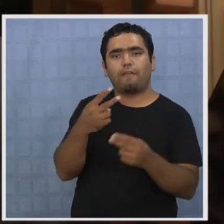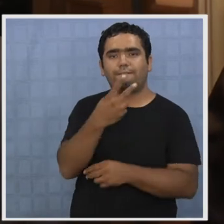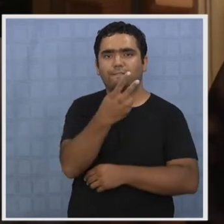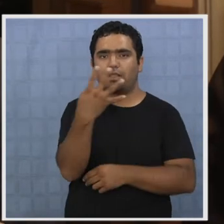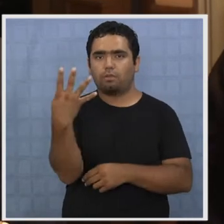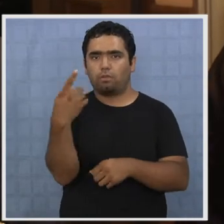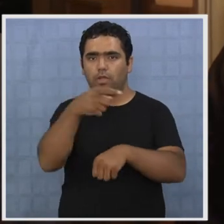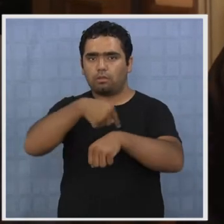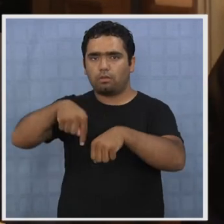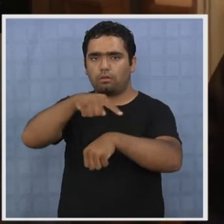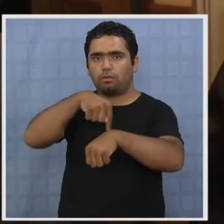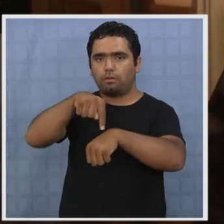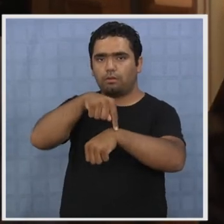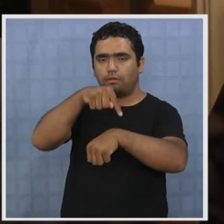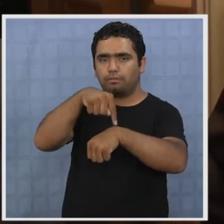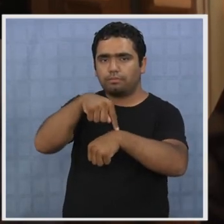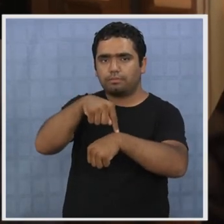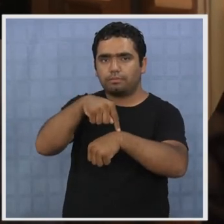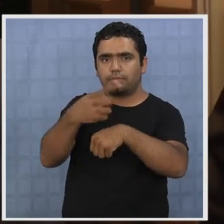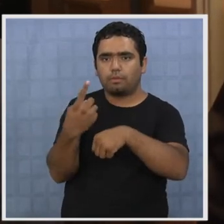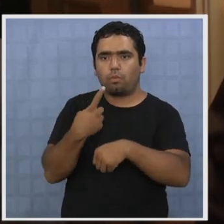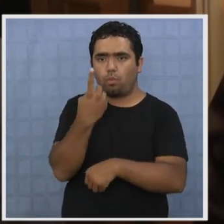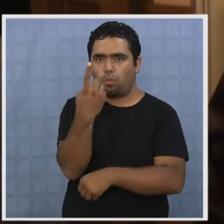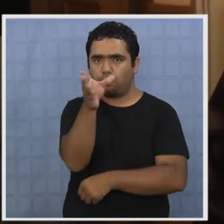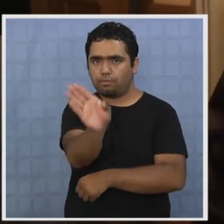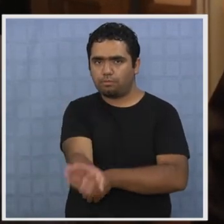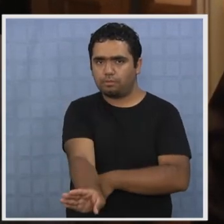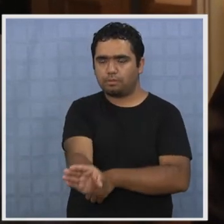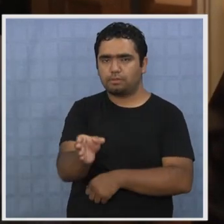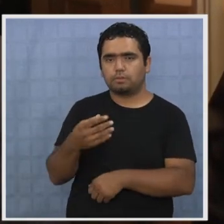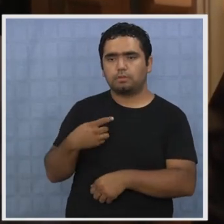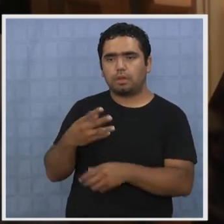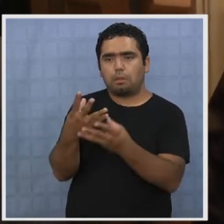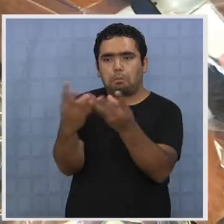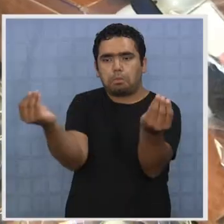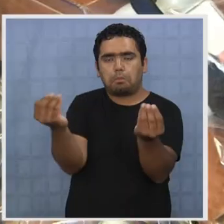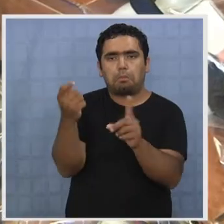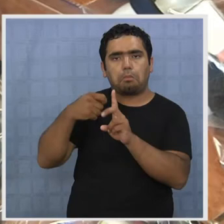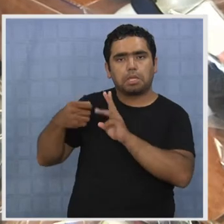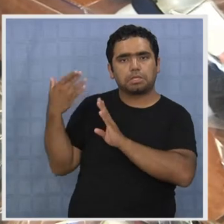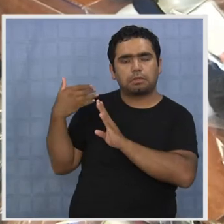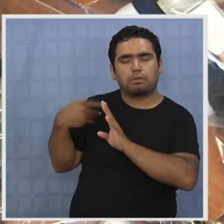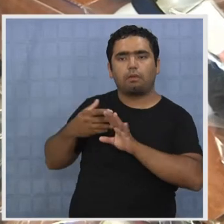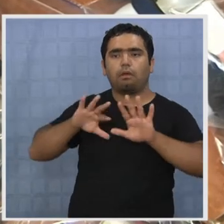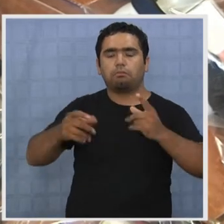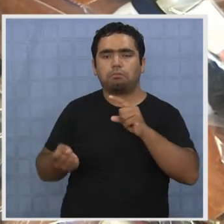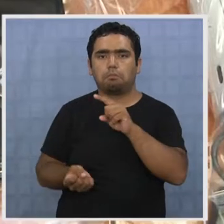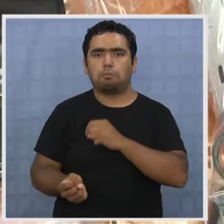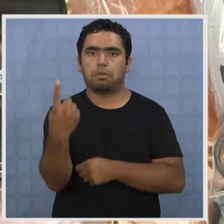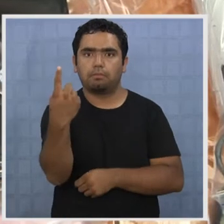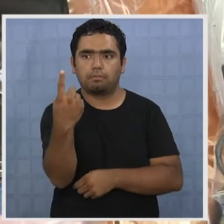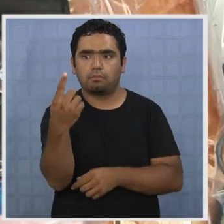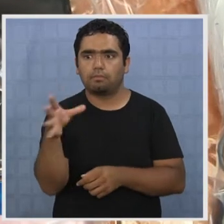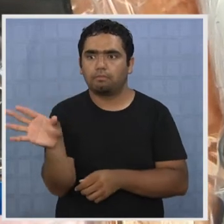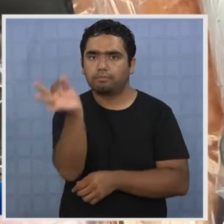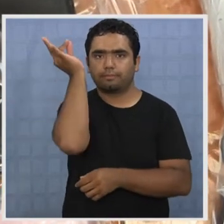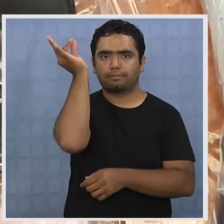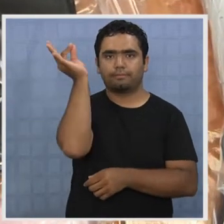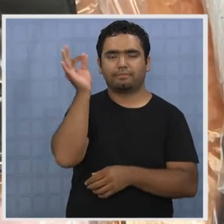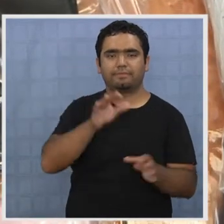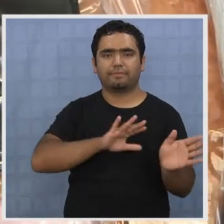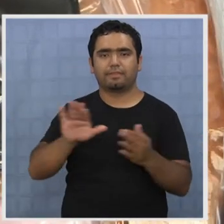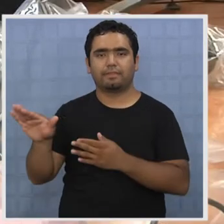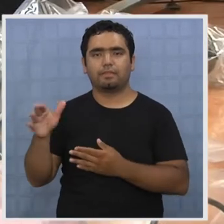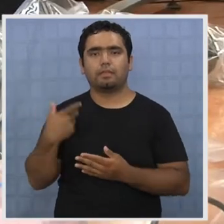de 24 horas apareció una persona que se encontraba desaparecida hace meses. Denuncia Seguro garantiza el anonimato y se